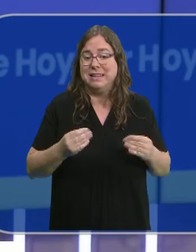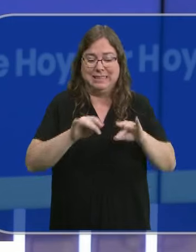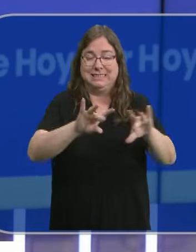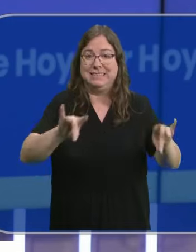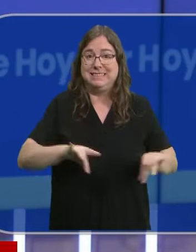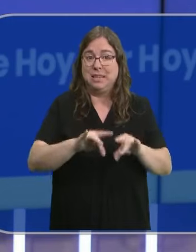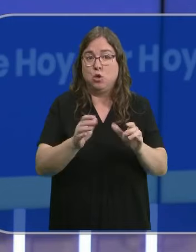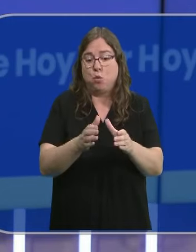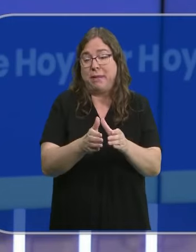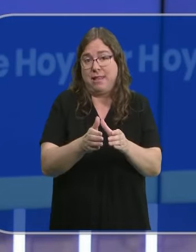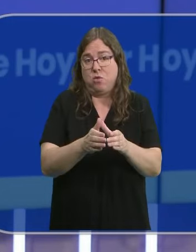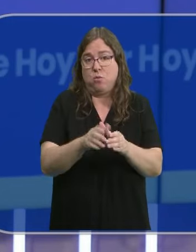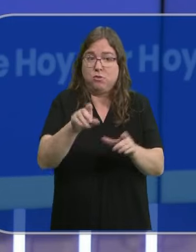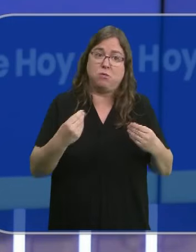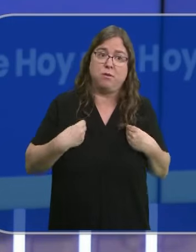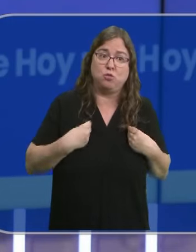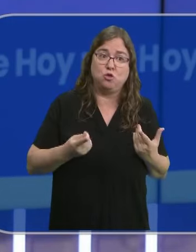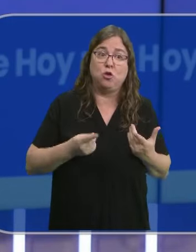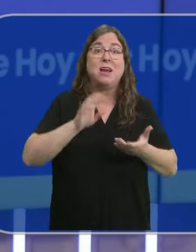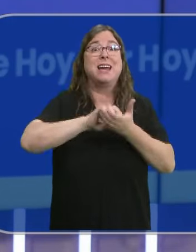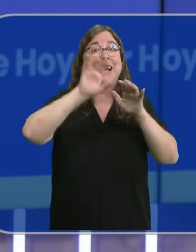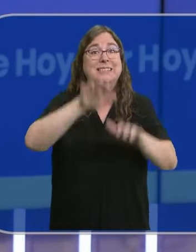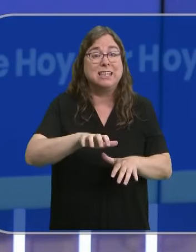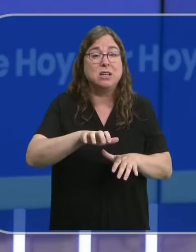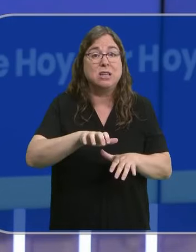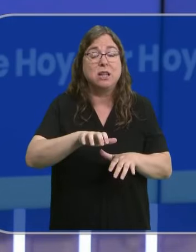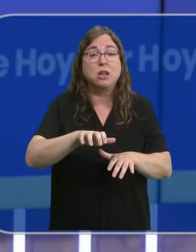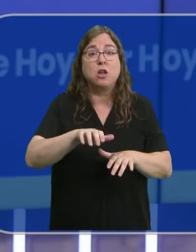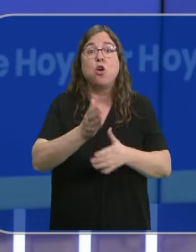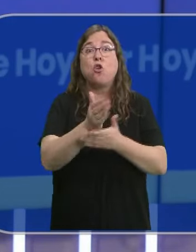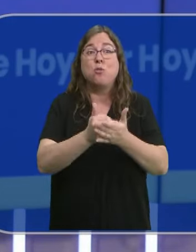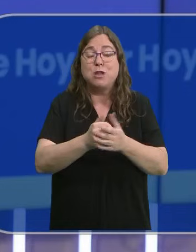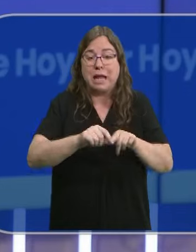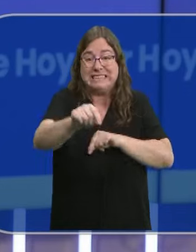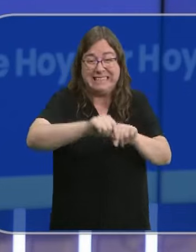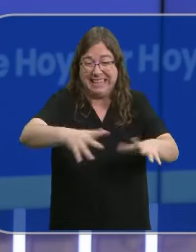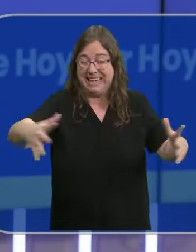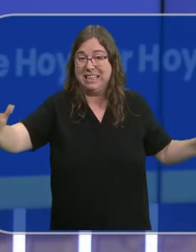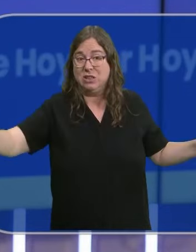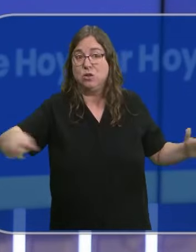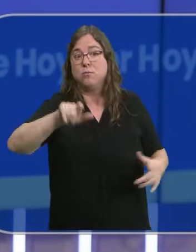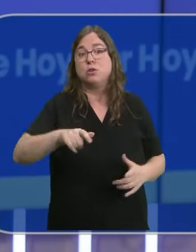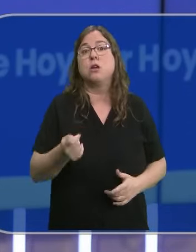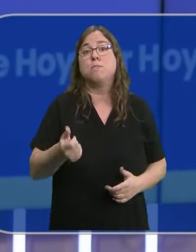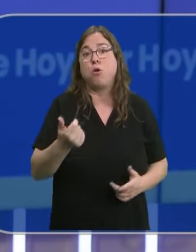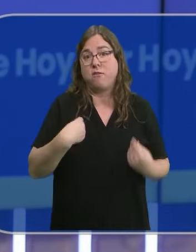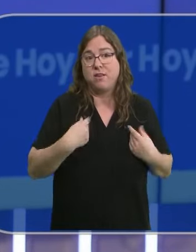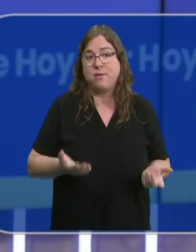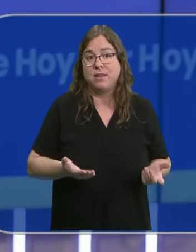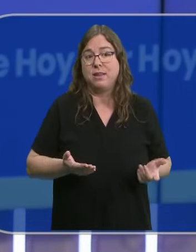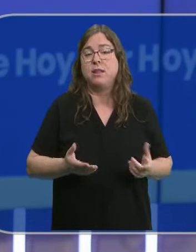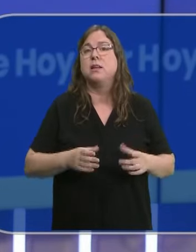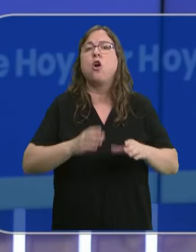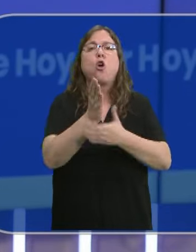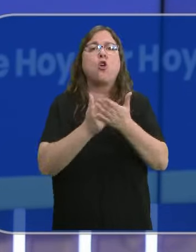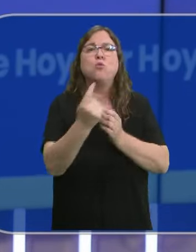territorio. La Comunidad de Castilla y León es una comunidad con mucho territorio y poco poblada. Es decir, todas